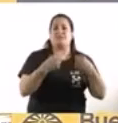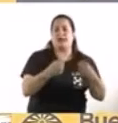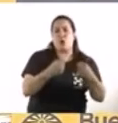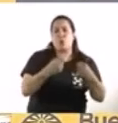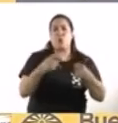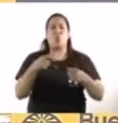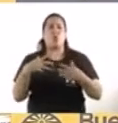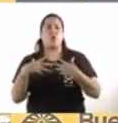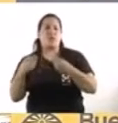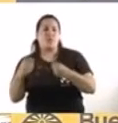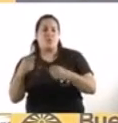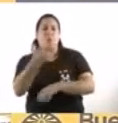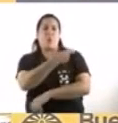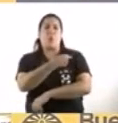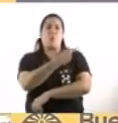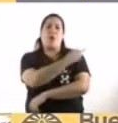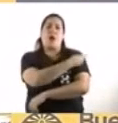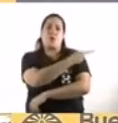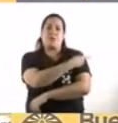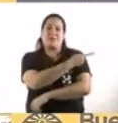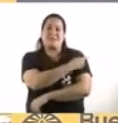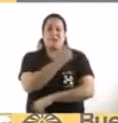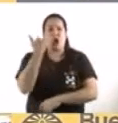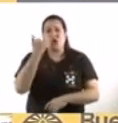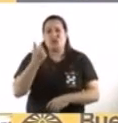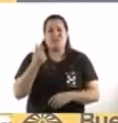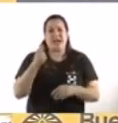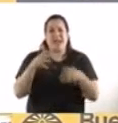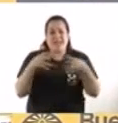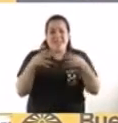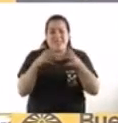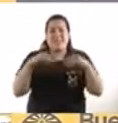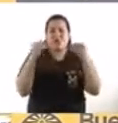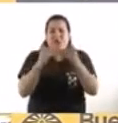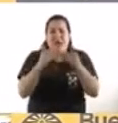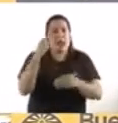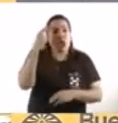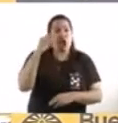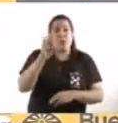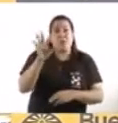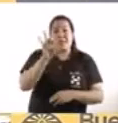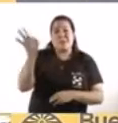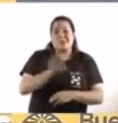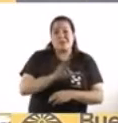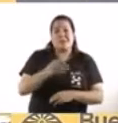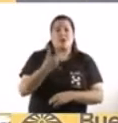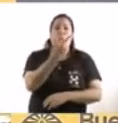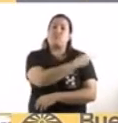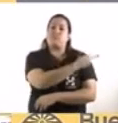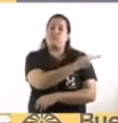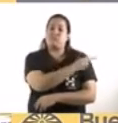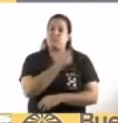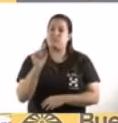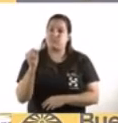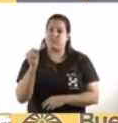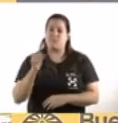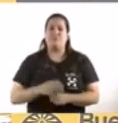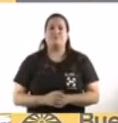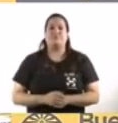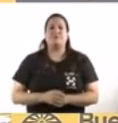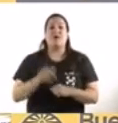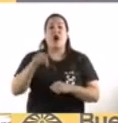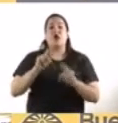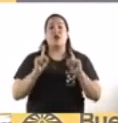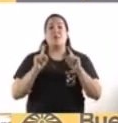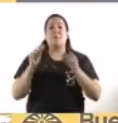90% de las dosis recibidas. Y ahora, a toda esta logística le vamos a sumar la campaña de